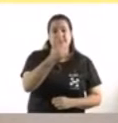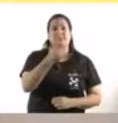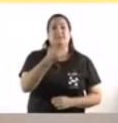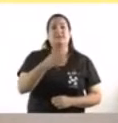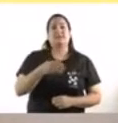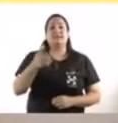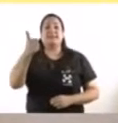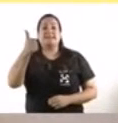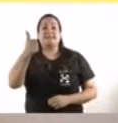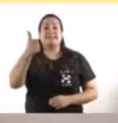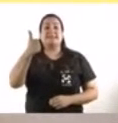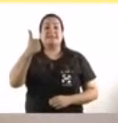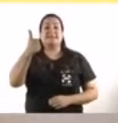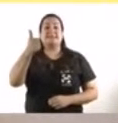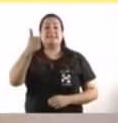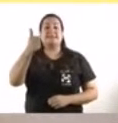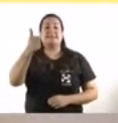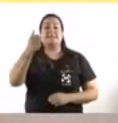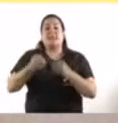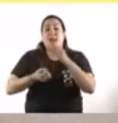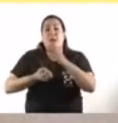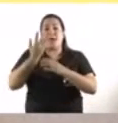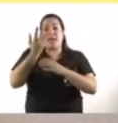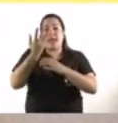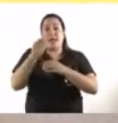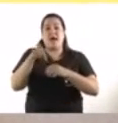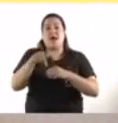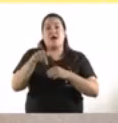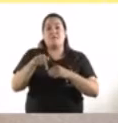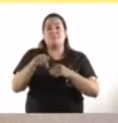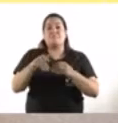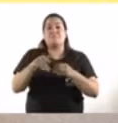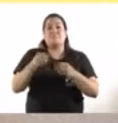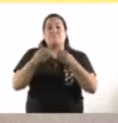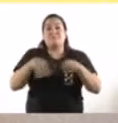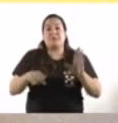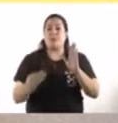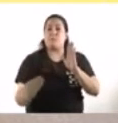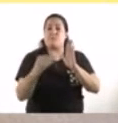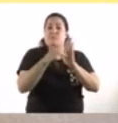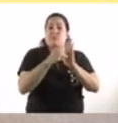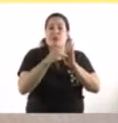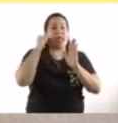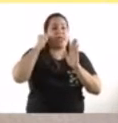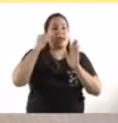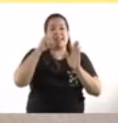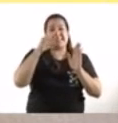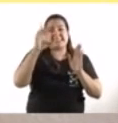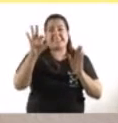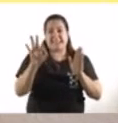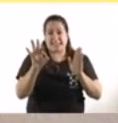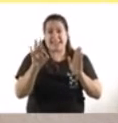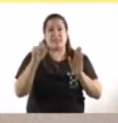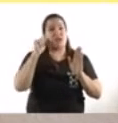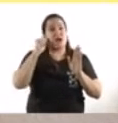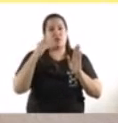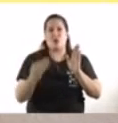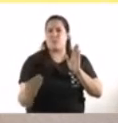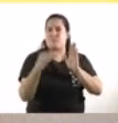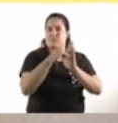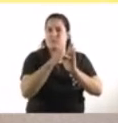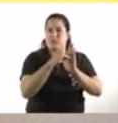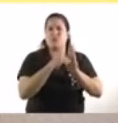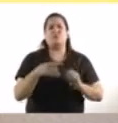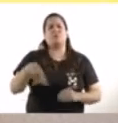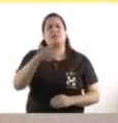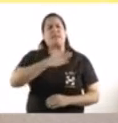empadronamos a los mayores de 70. En ese sentido, se pueden quedar tranquilos, todos los empadronados van a